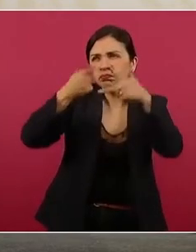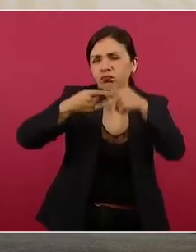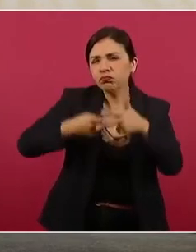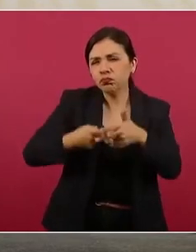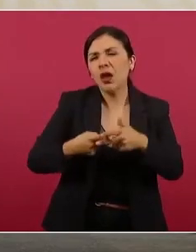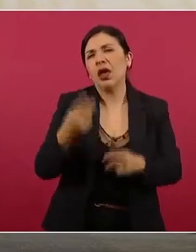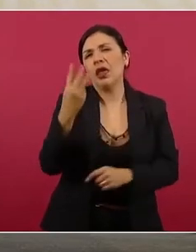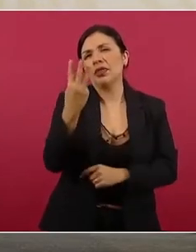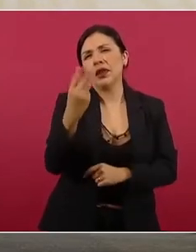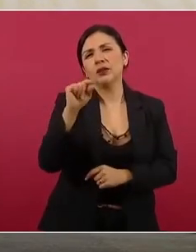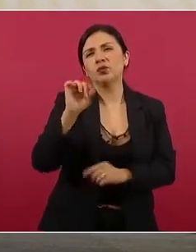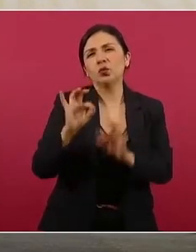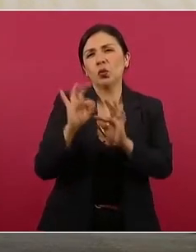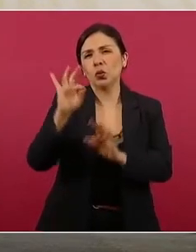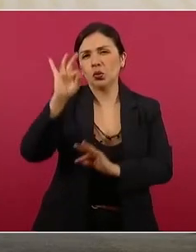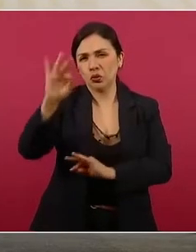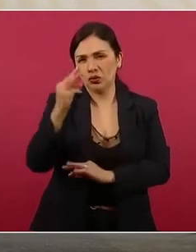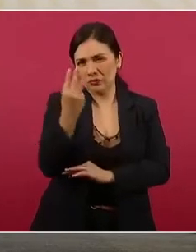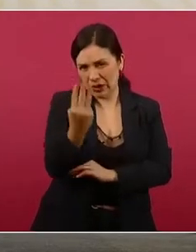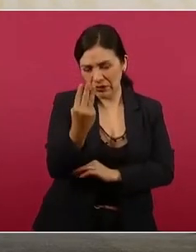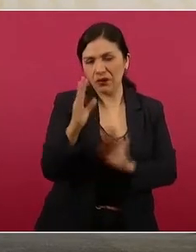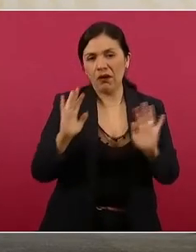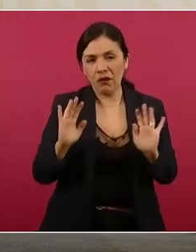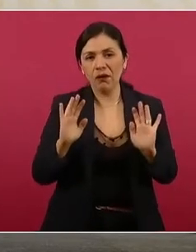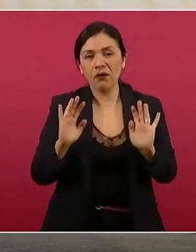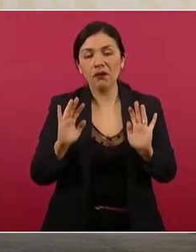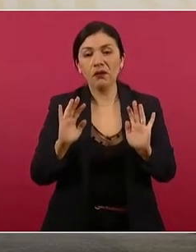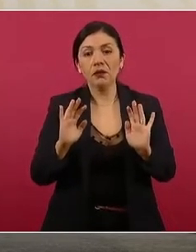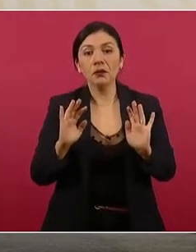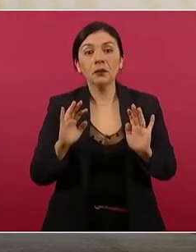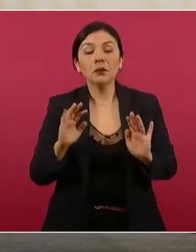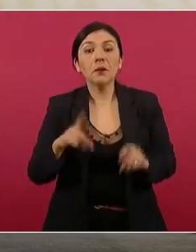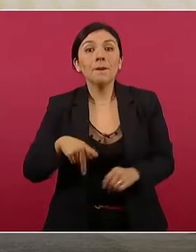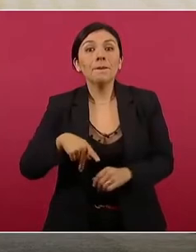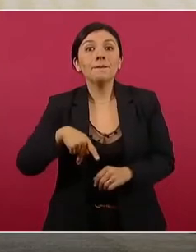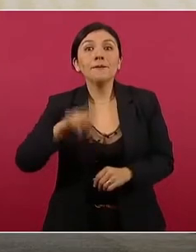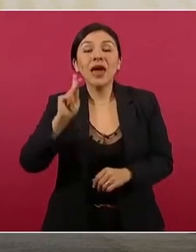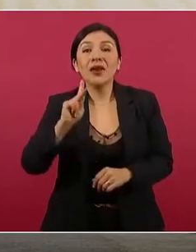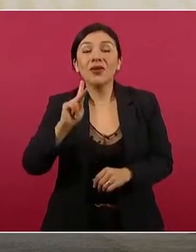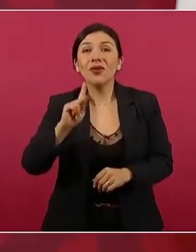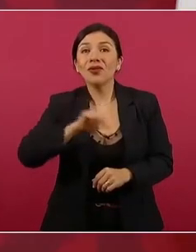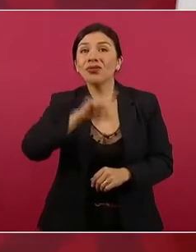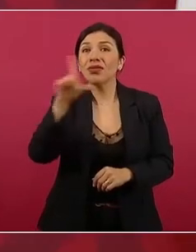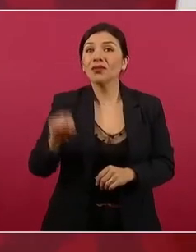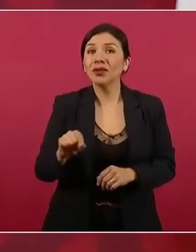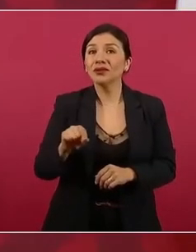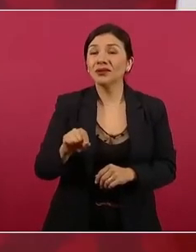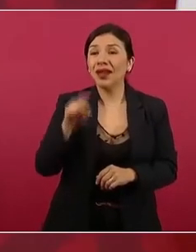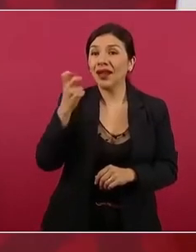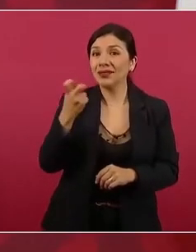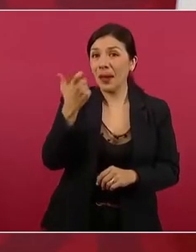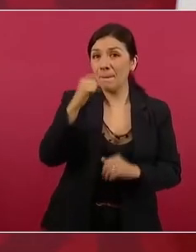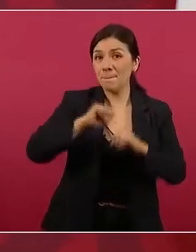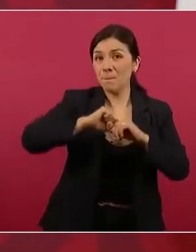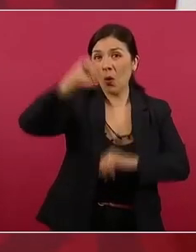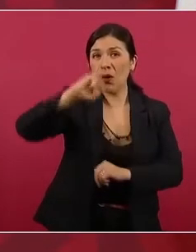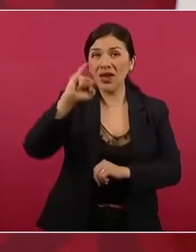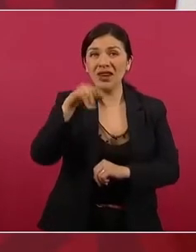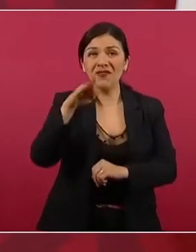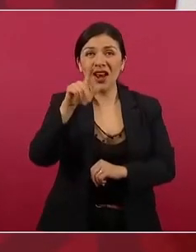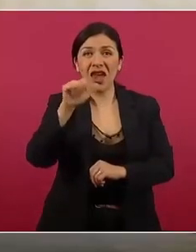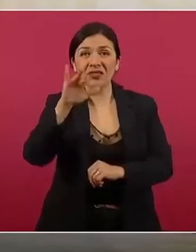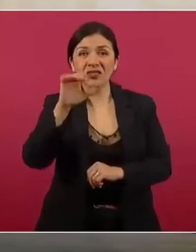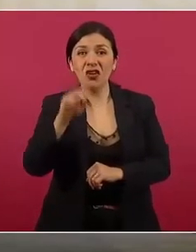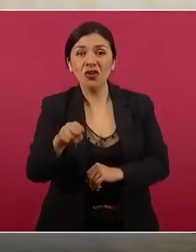tres puntos, pero por la inflación de todas formas